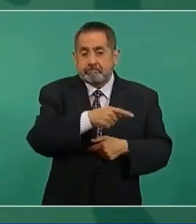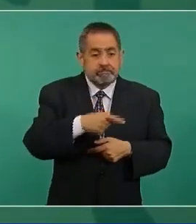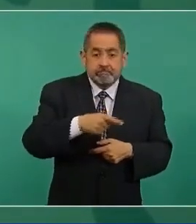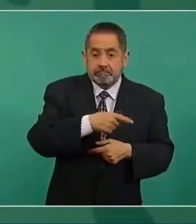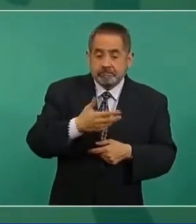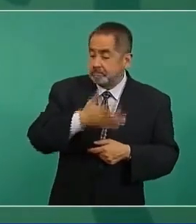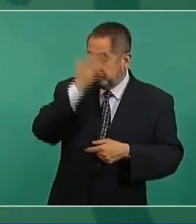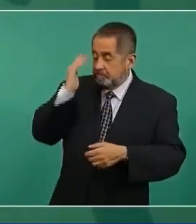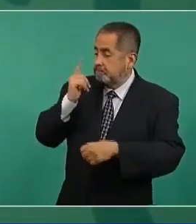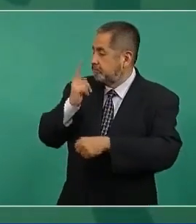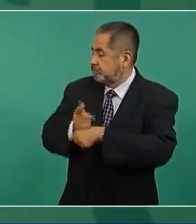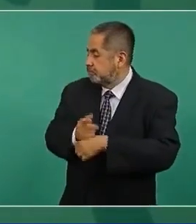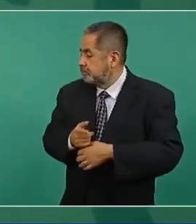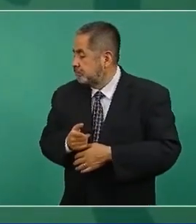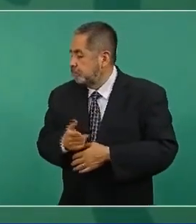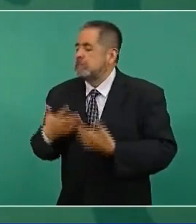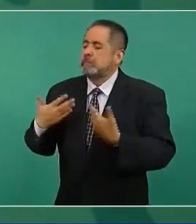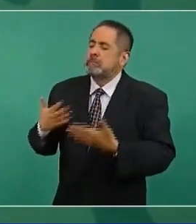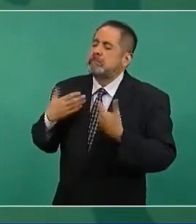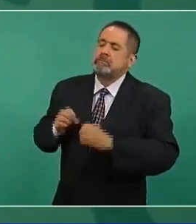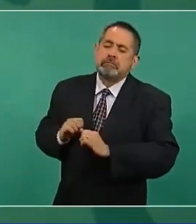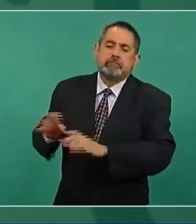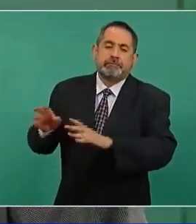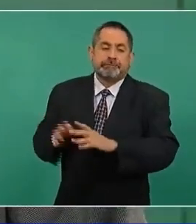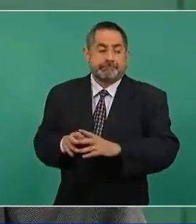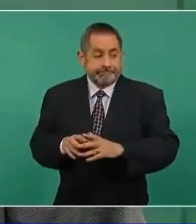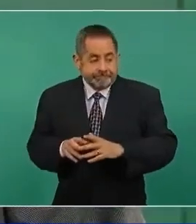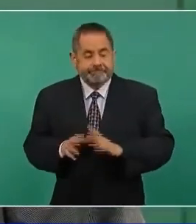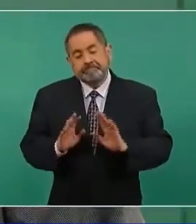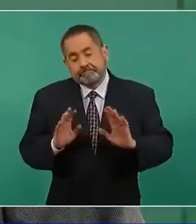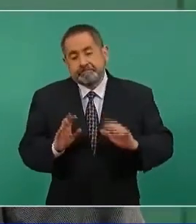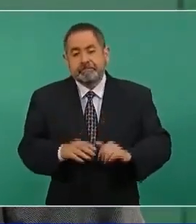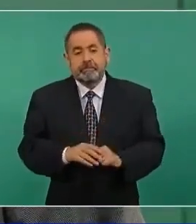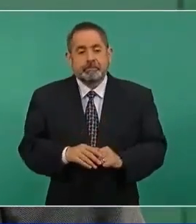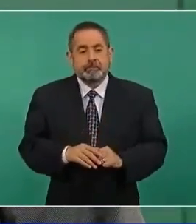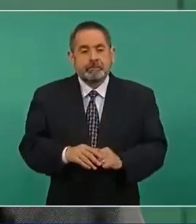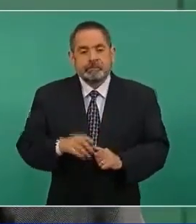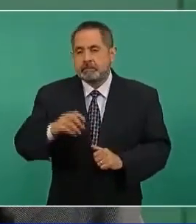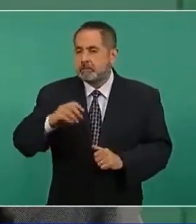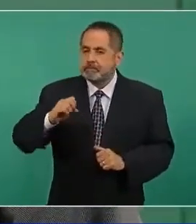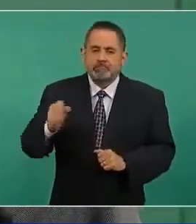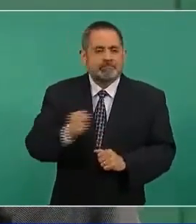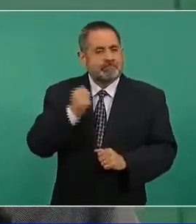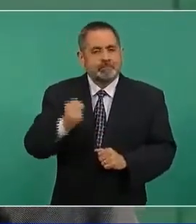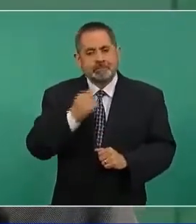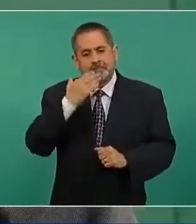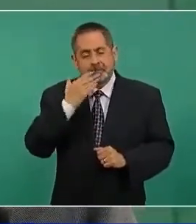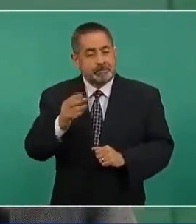Pero como afortunadamente